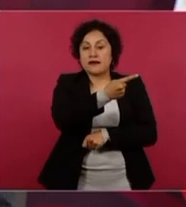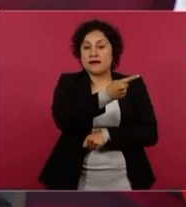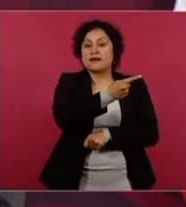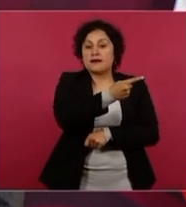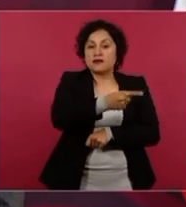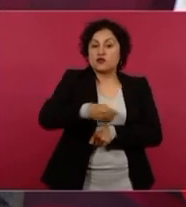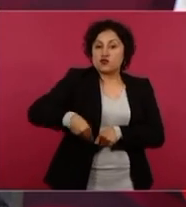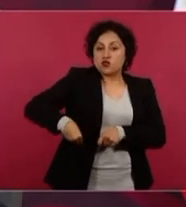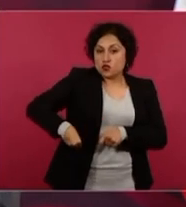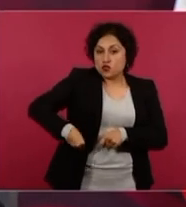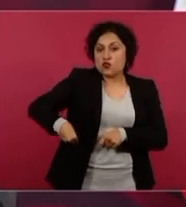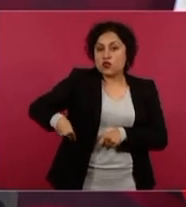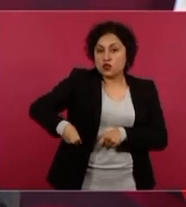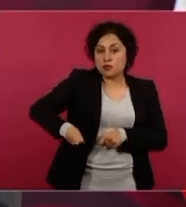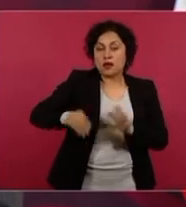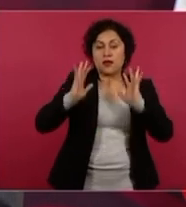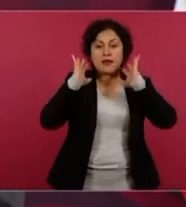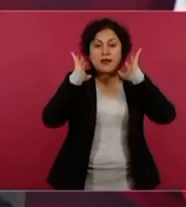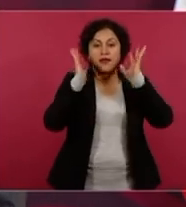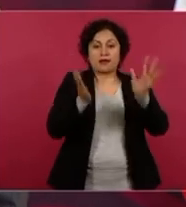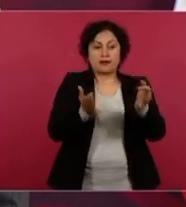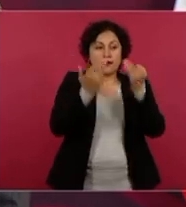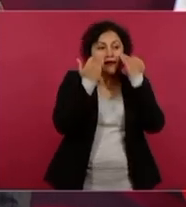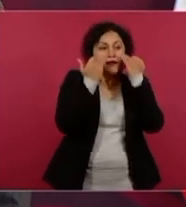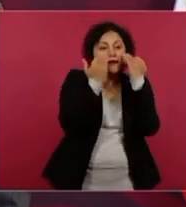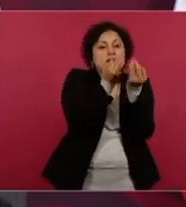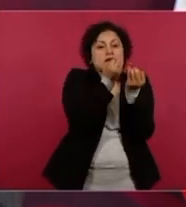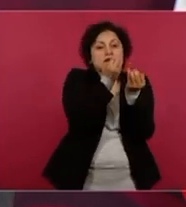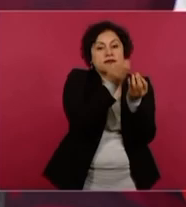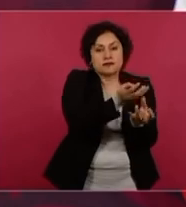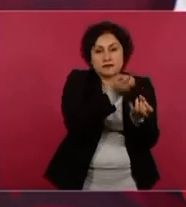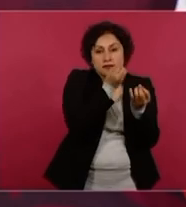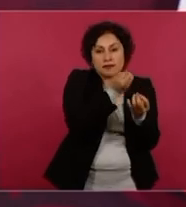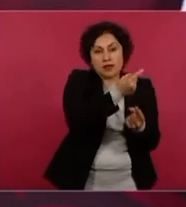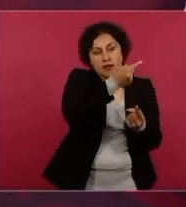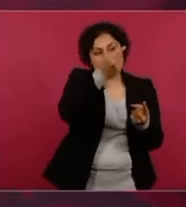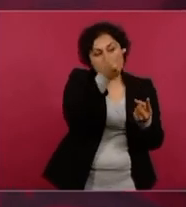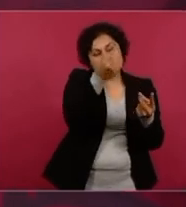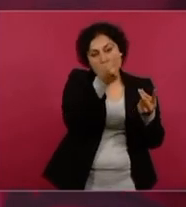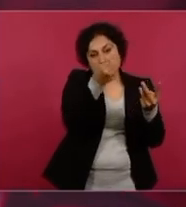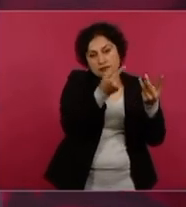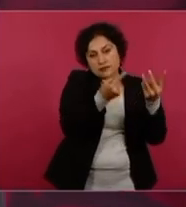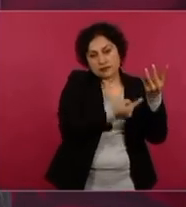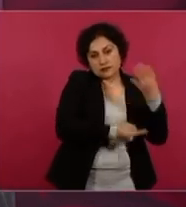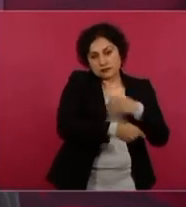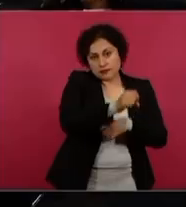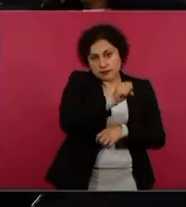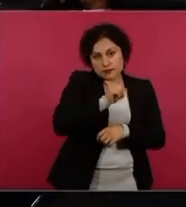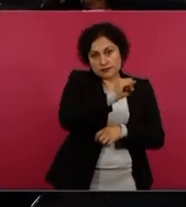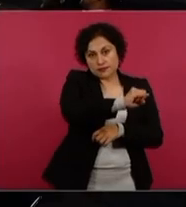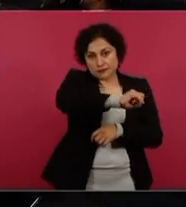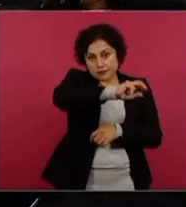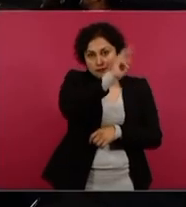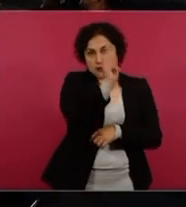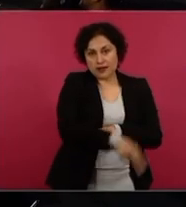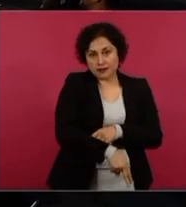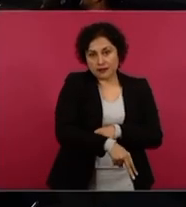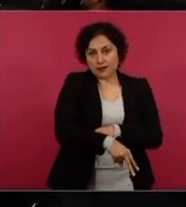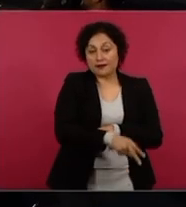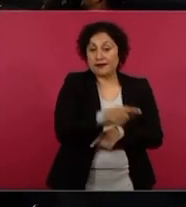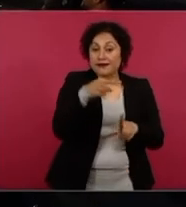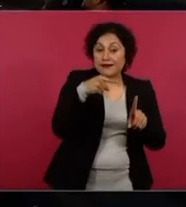ha demostrado que se hizo inmensamente rico él,